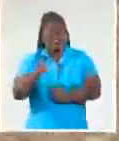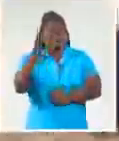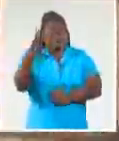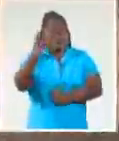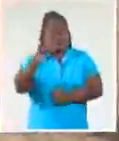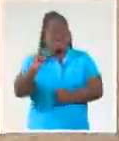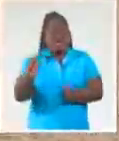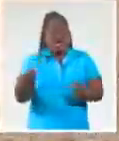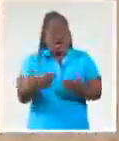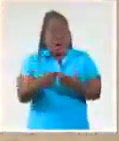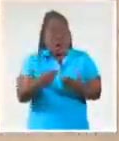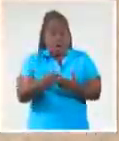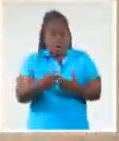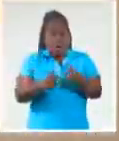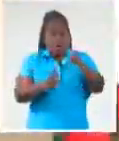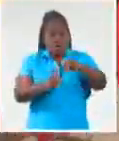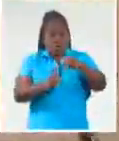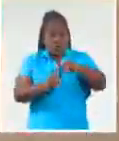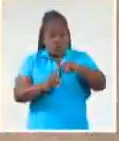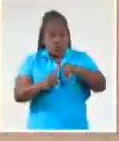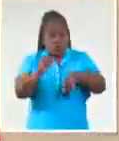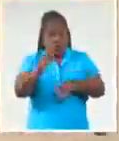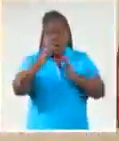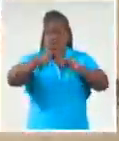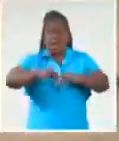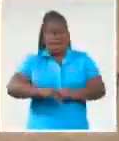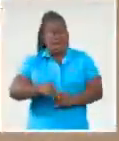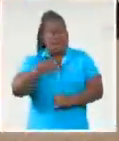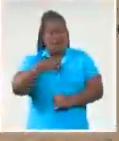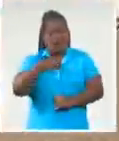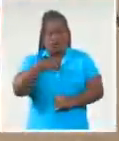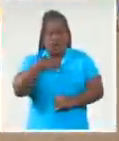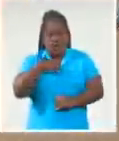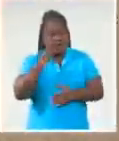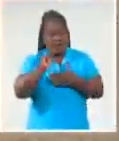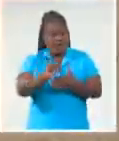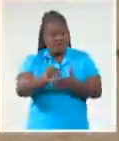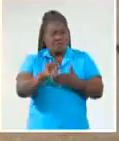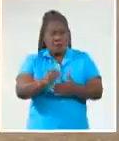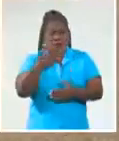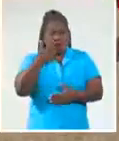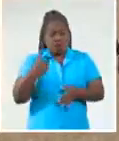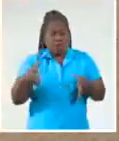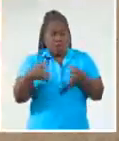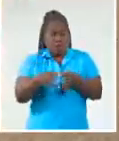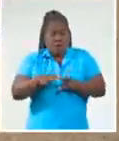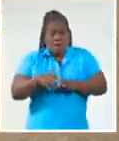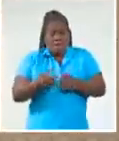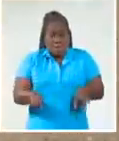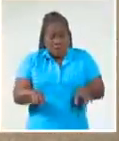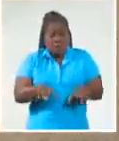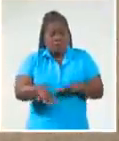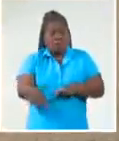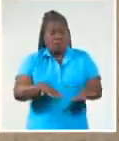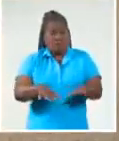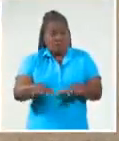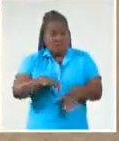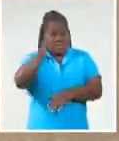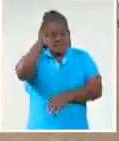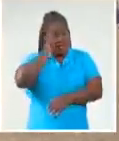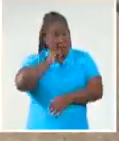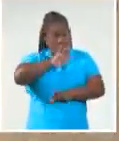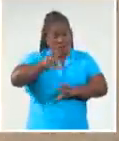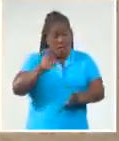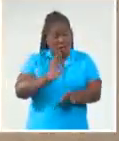Apertura, los eléctricos no van a contar con los servicios de estos buenos defensores, pero ya están listos para encarar desde el próximo sábado la